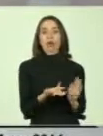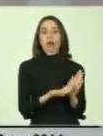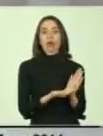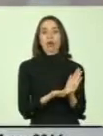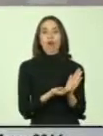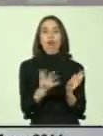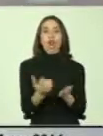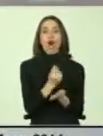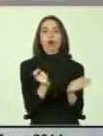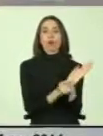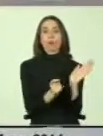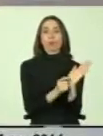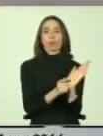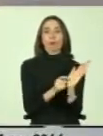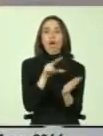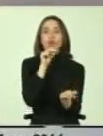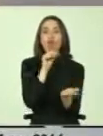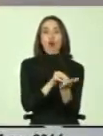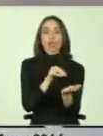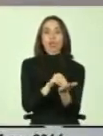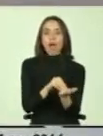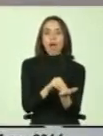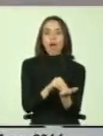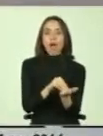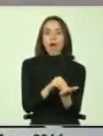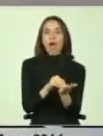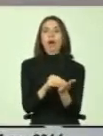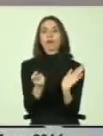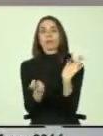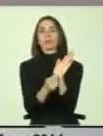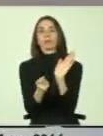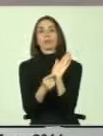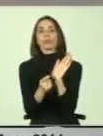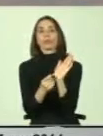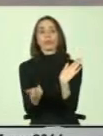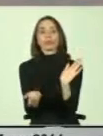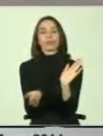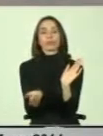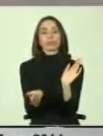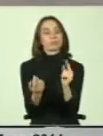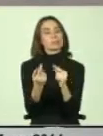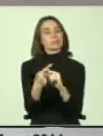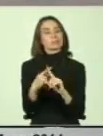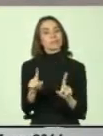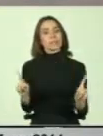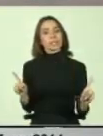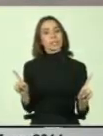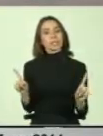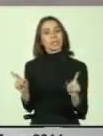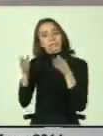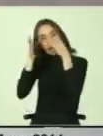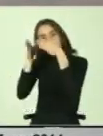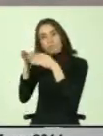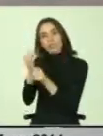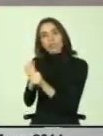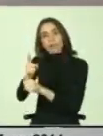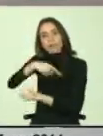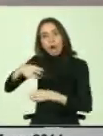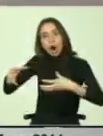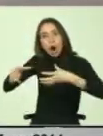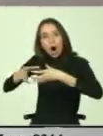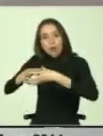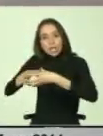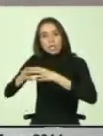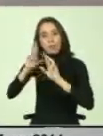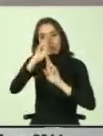puntaje, en notas según ponderaciones, que es bastante distinto a este enfoque de trabajo en equipo, de